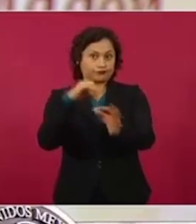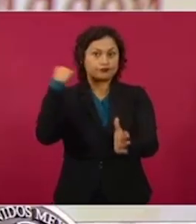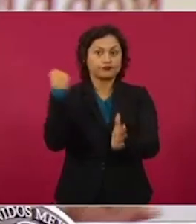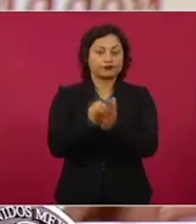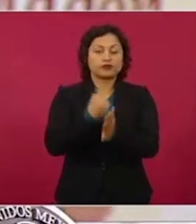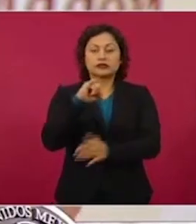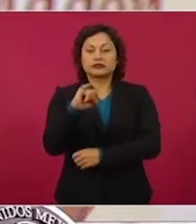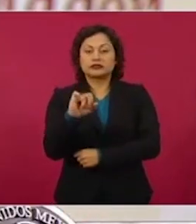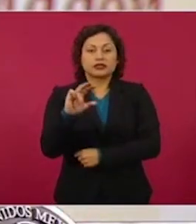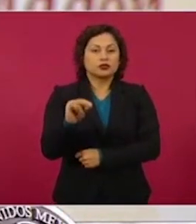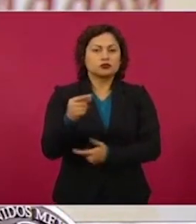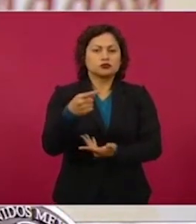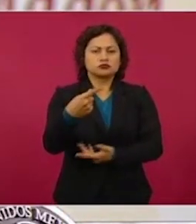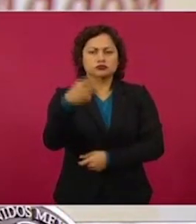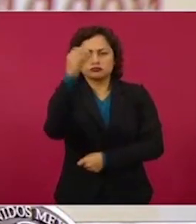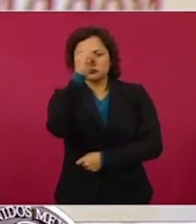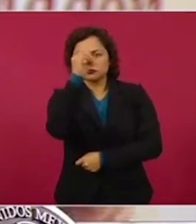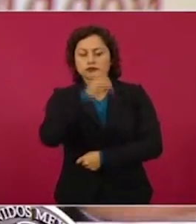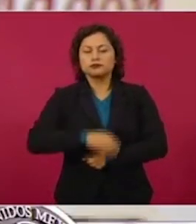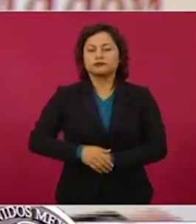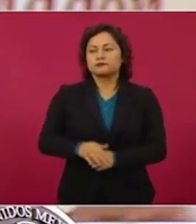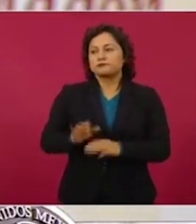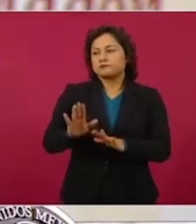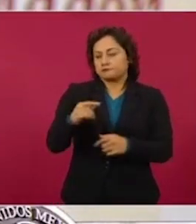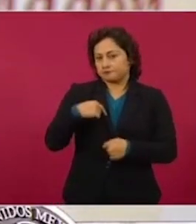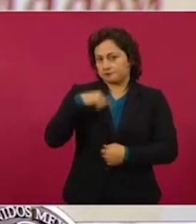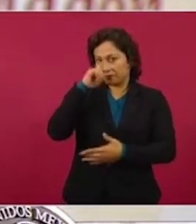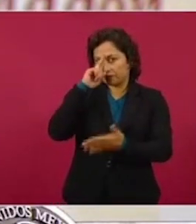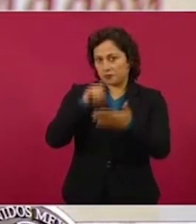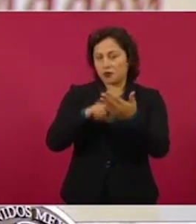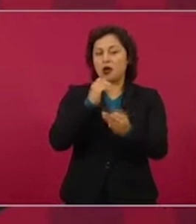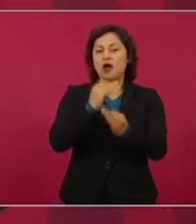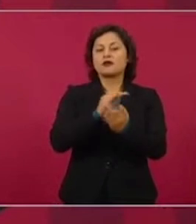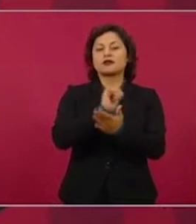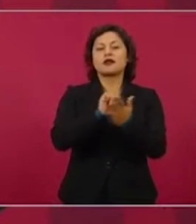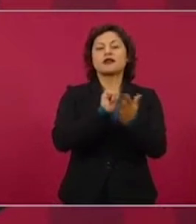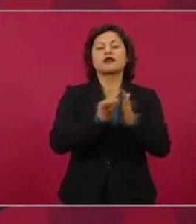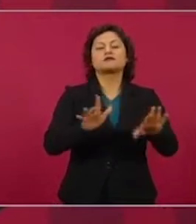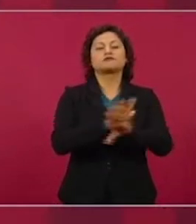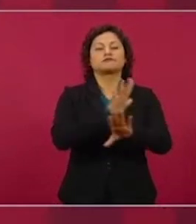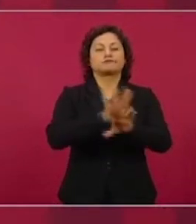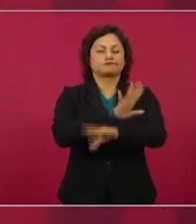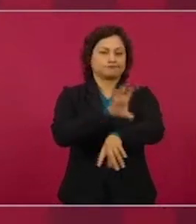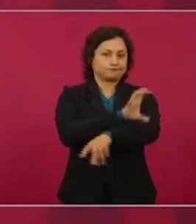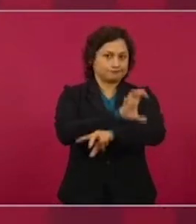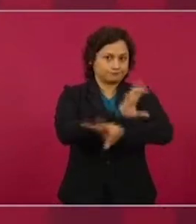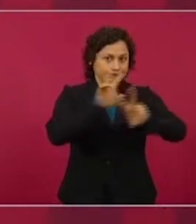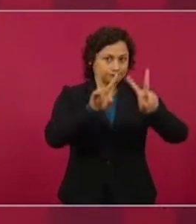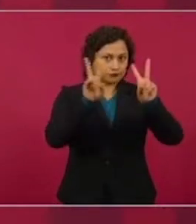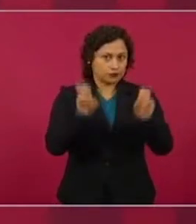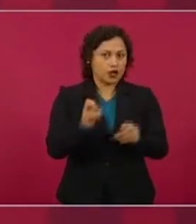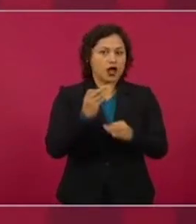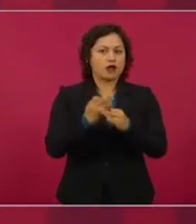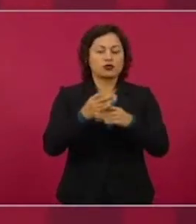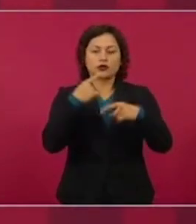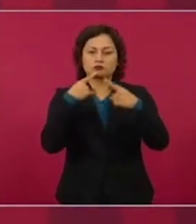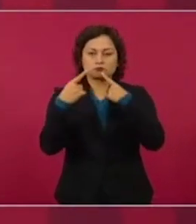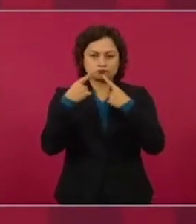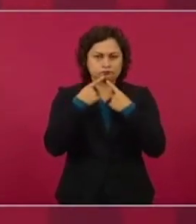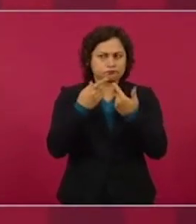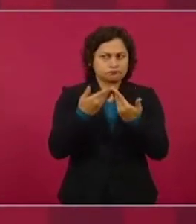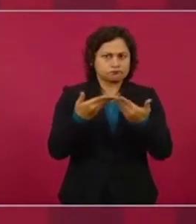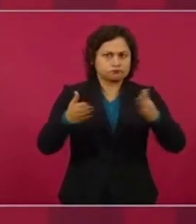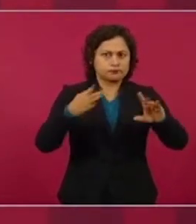eléctrica está en un periodo de discusión. Ahora mismo se está trabajando en una especie de parlamento abierto, donde